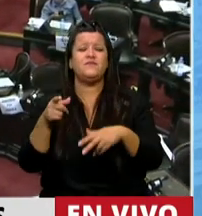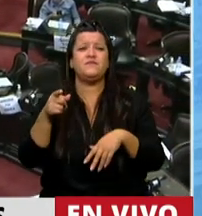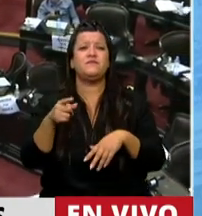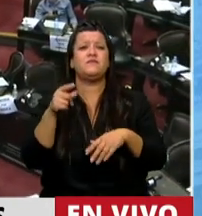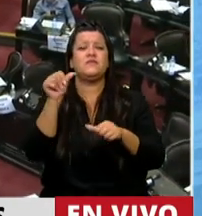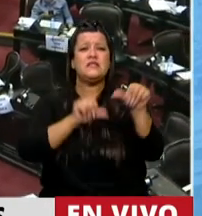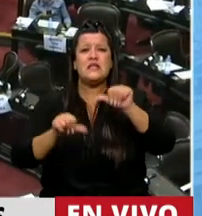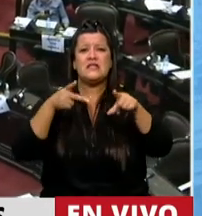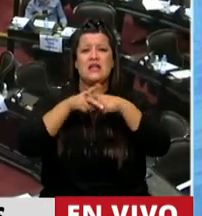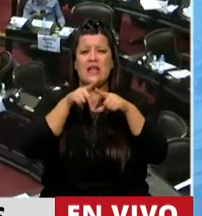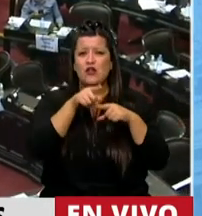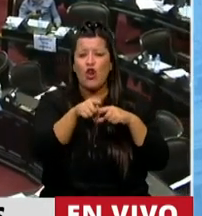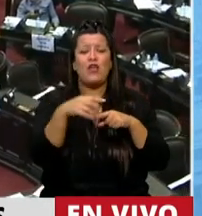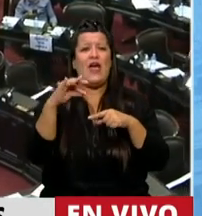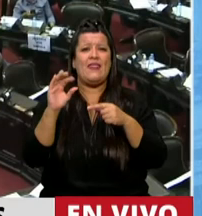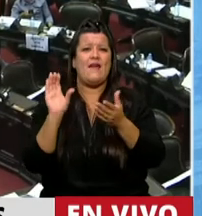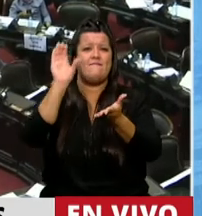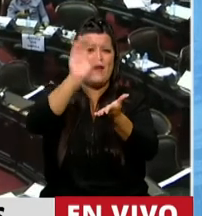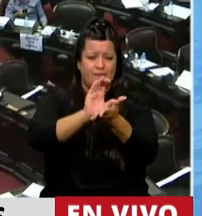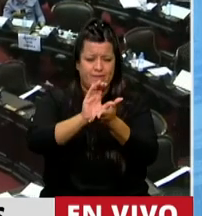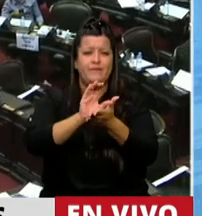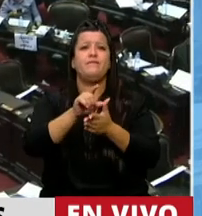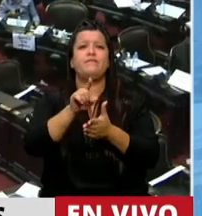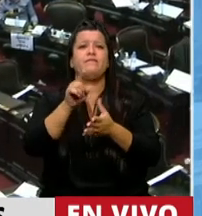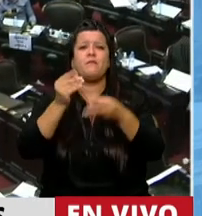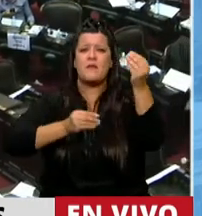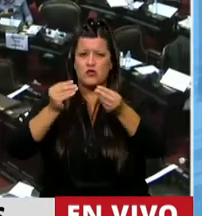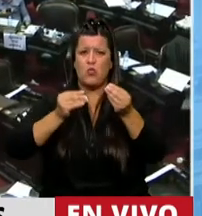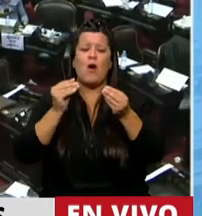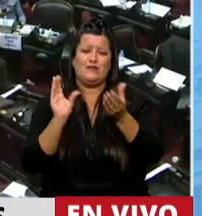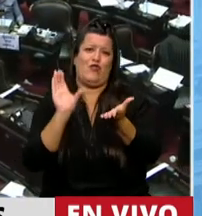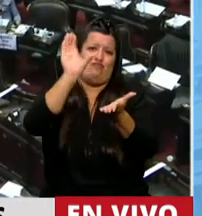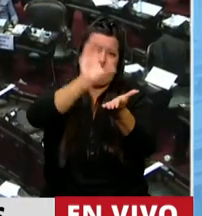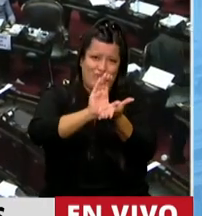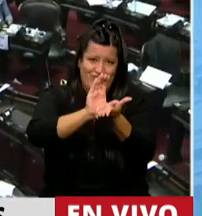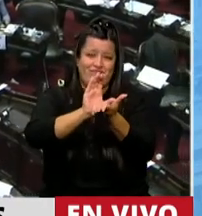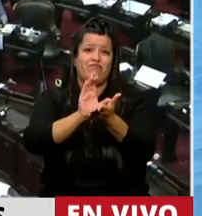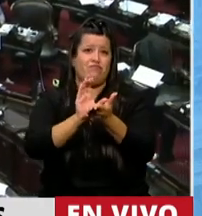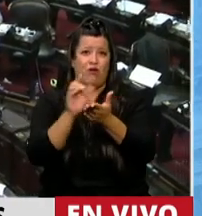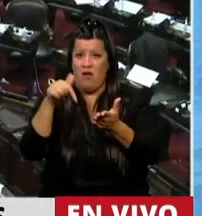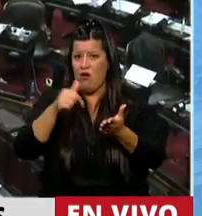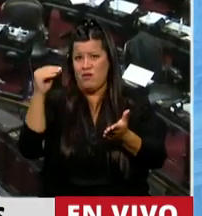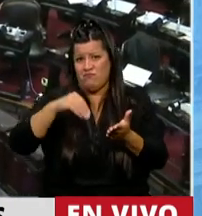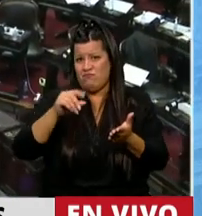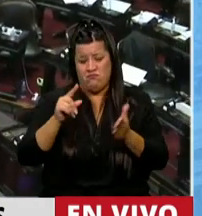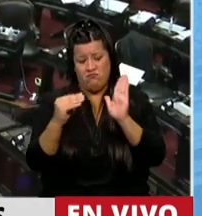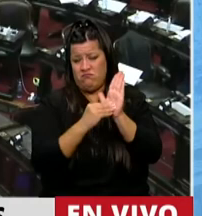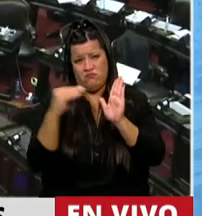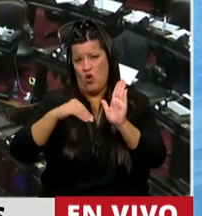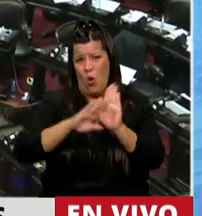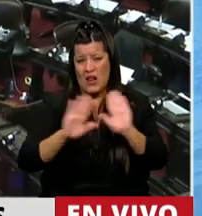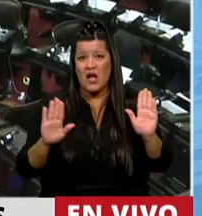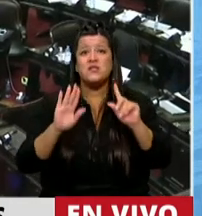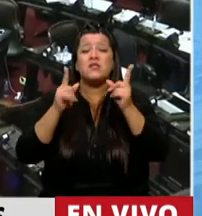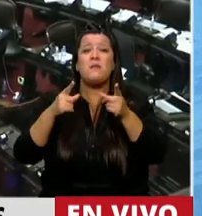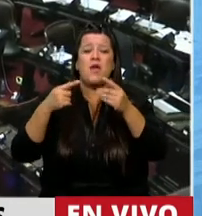ciencia y tecnología debe ser aumentado con un presupuesto de verdad, mucho más que el insuficiente que se está planteando y para el